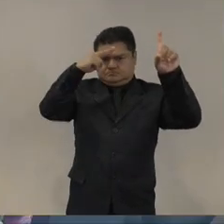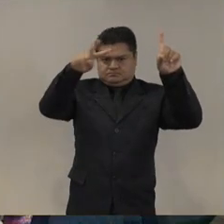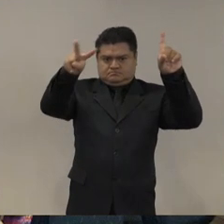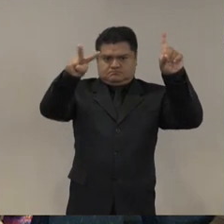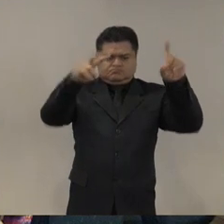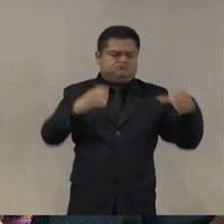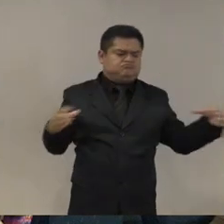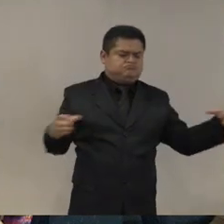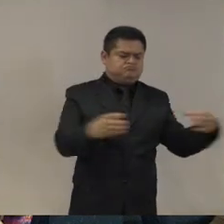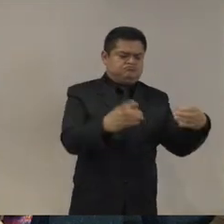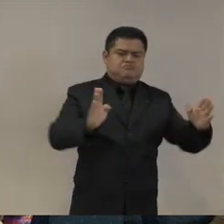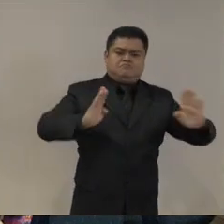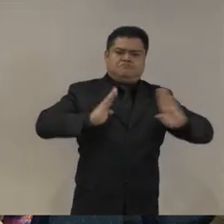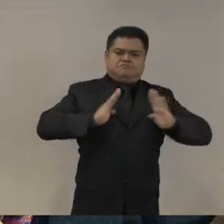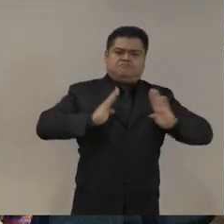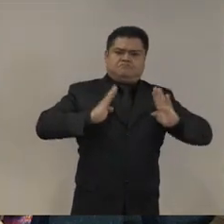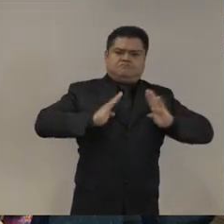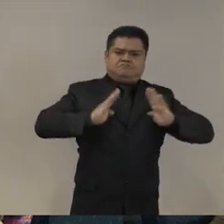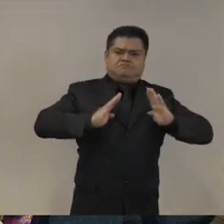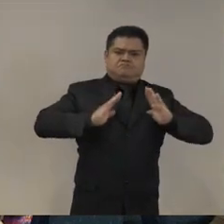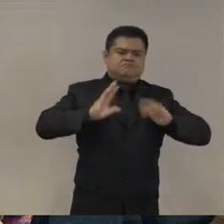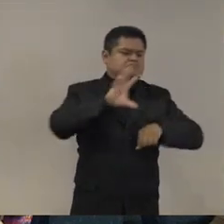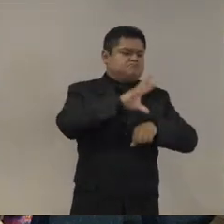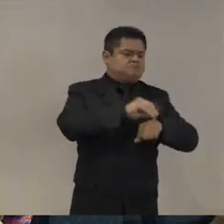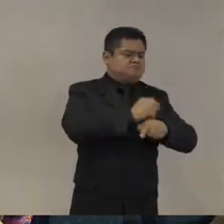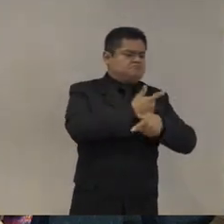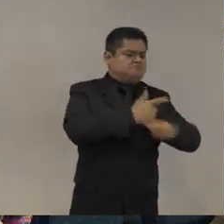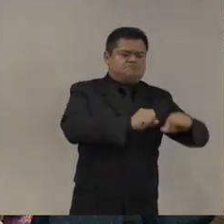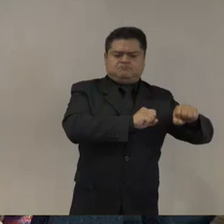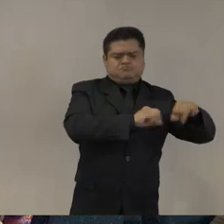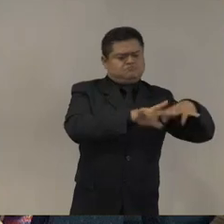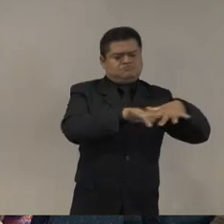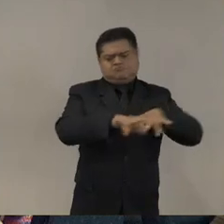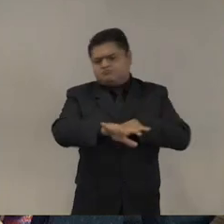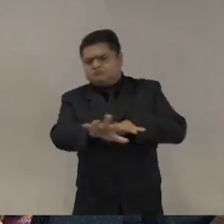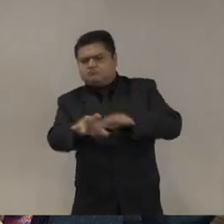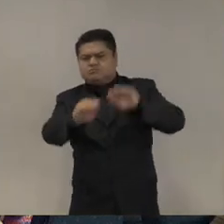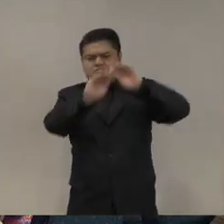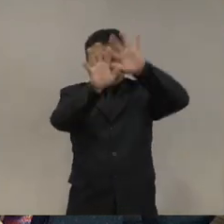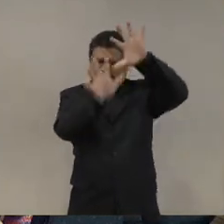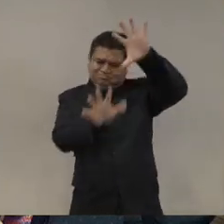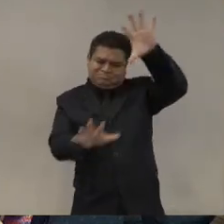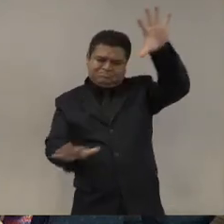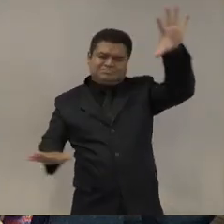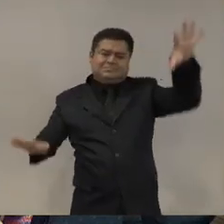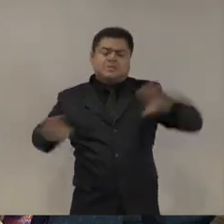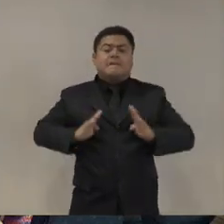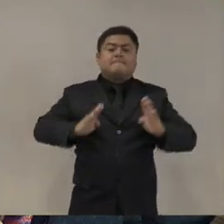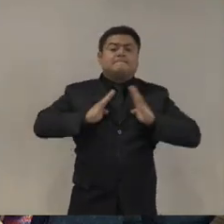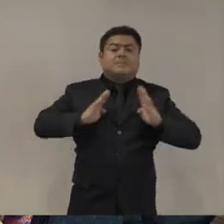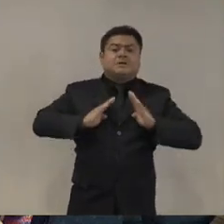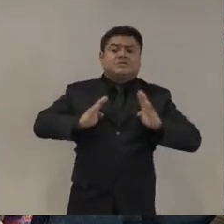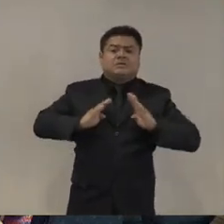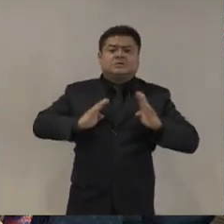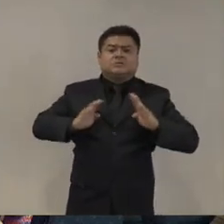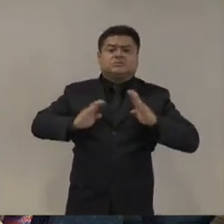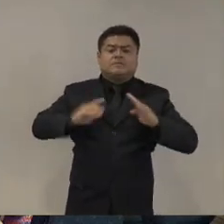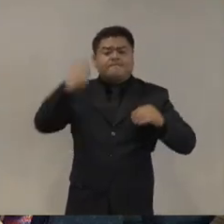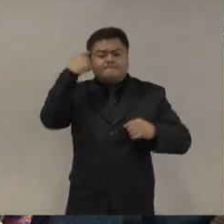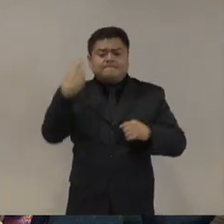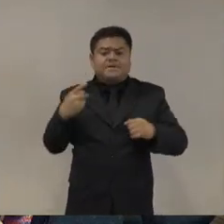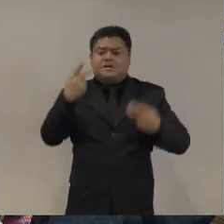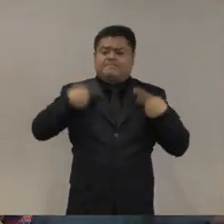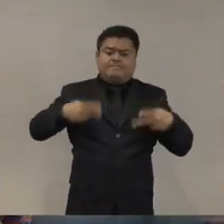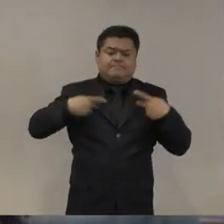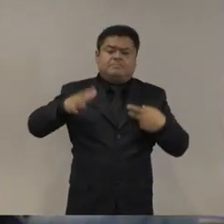¿Cuáles son los efectos de esta estrategia fallida de desplegar masivamente a los militares en tareas de seguridad